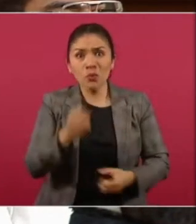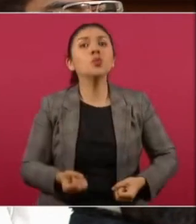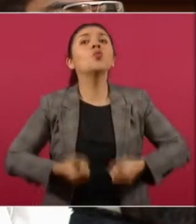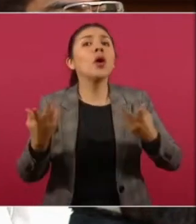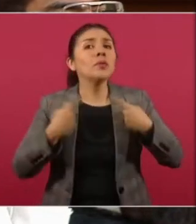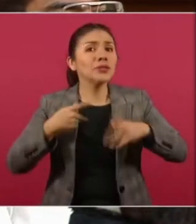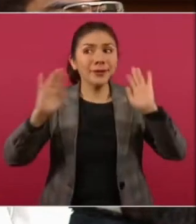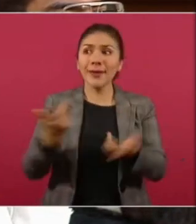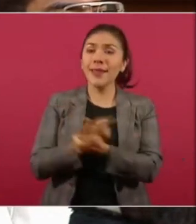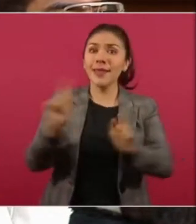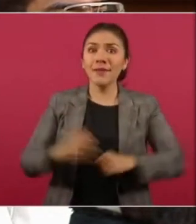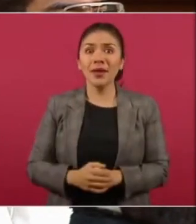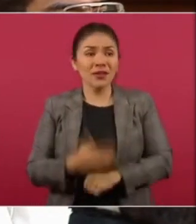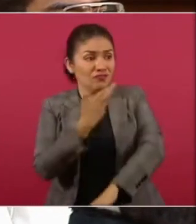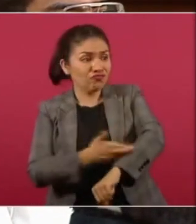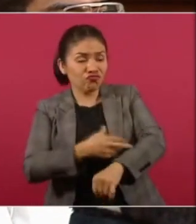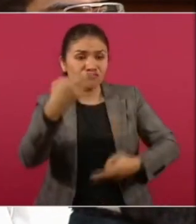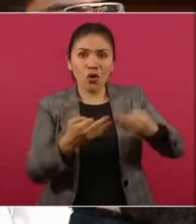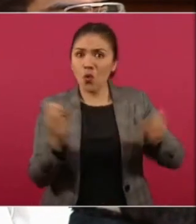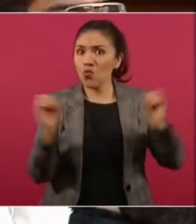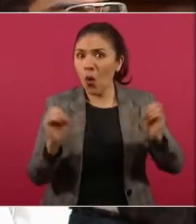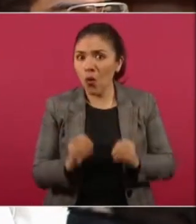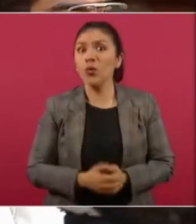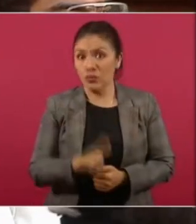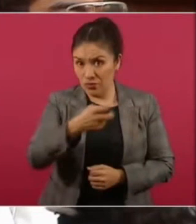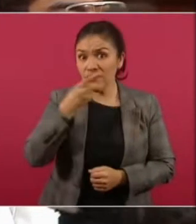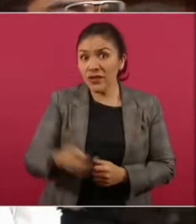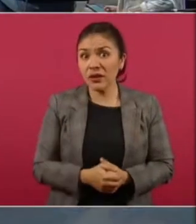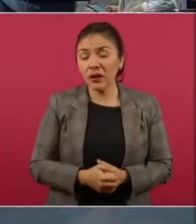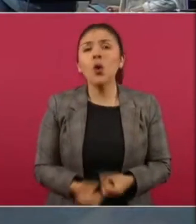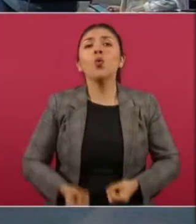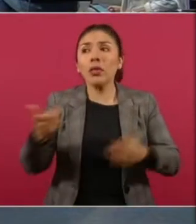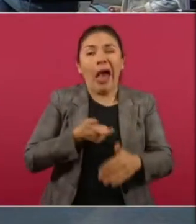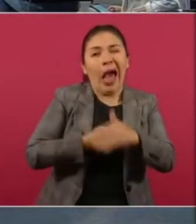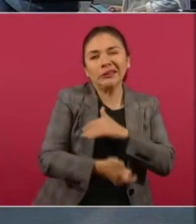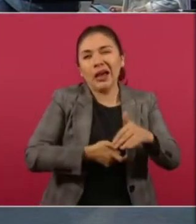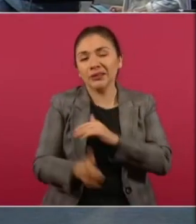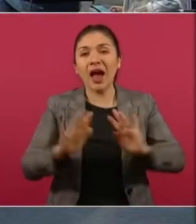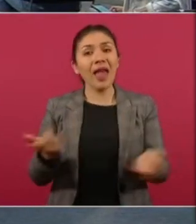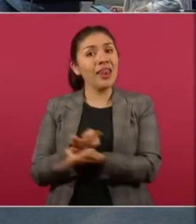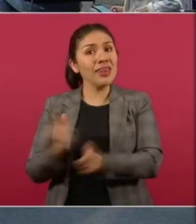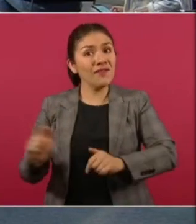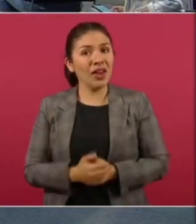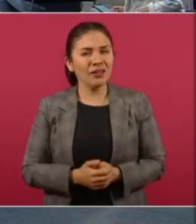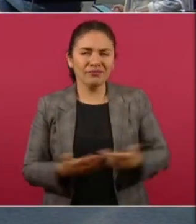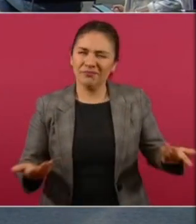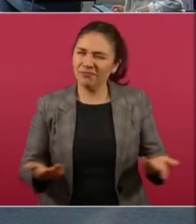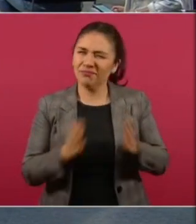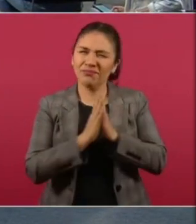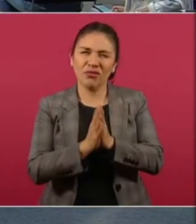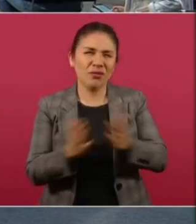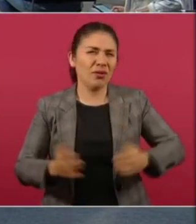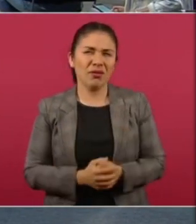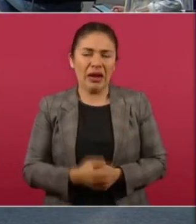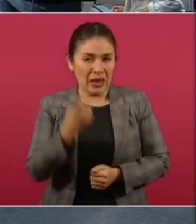están fuera, a cuántos no se les procesó, a cuántos pagaron una mordida para salir. O sea, presidente, o sea, no